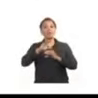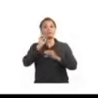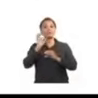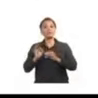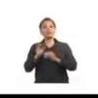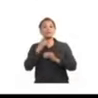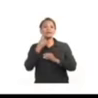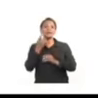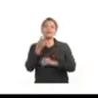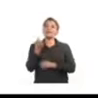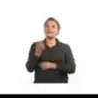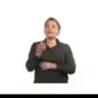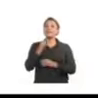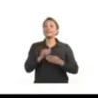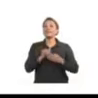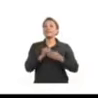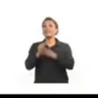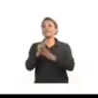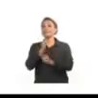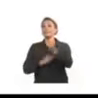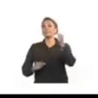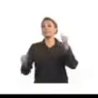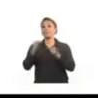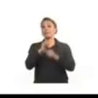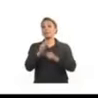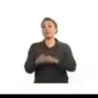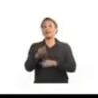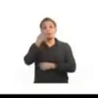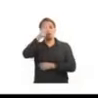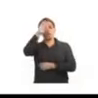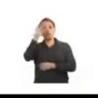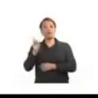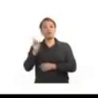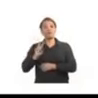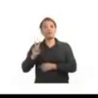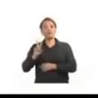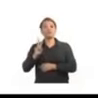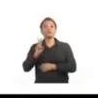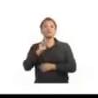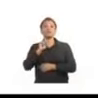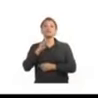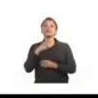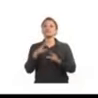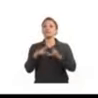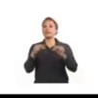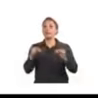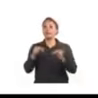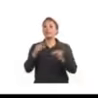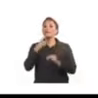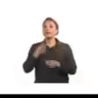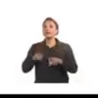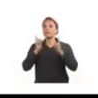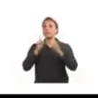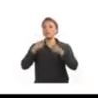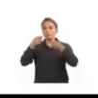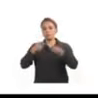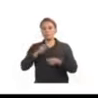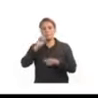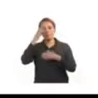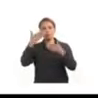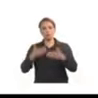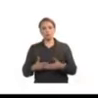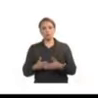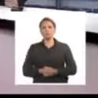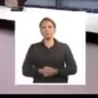vertical ausencia de líderes fundamentales que tienen enorme autoridad política moral y reconocimiento de sus pueblos y del mundo